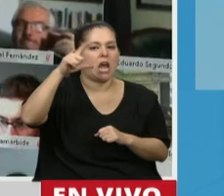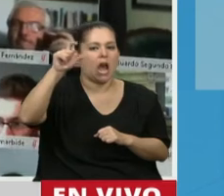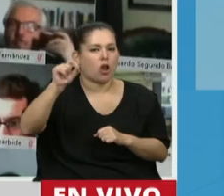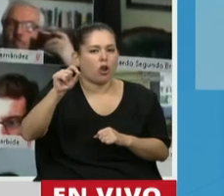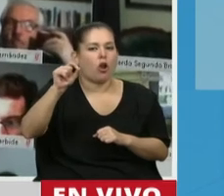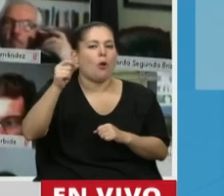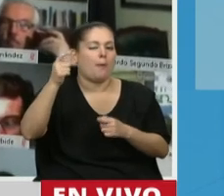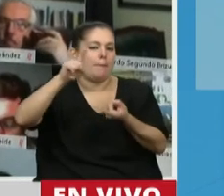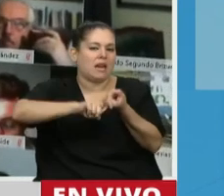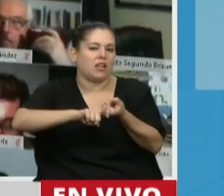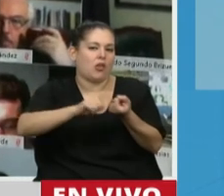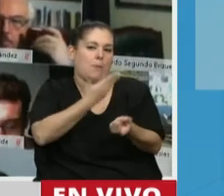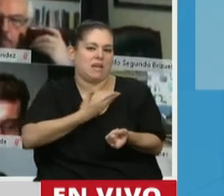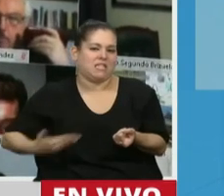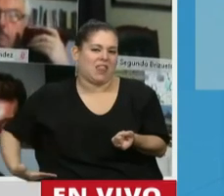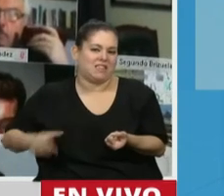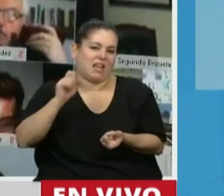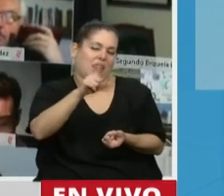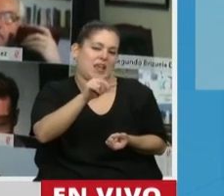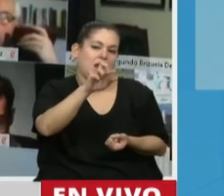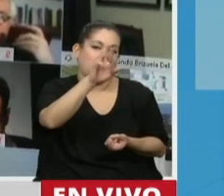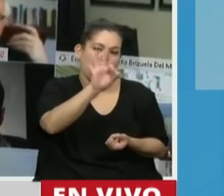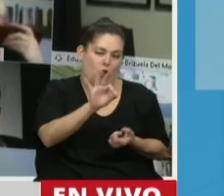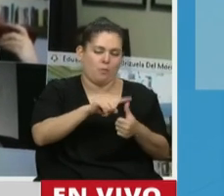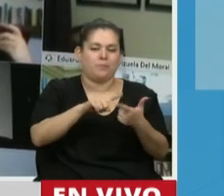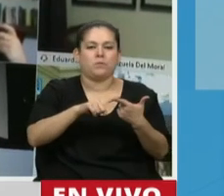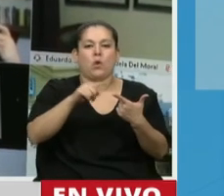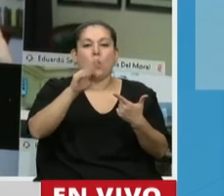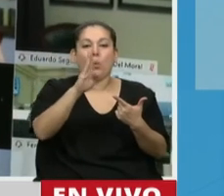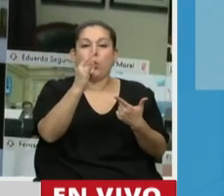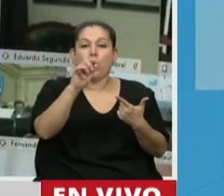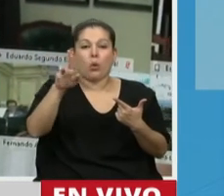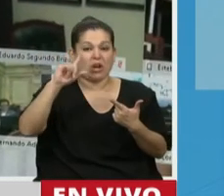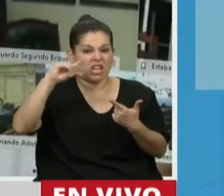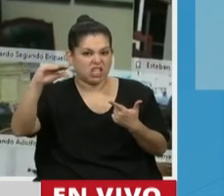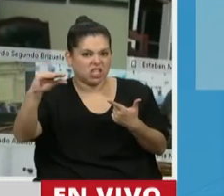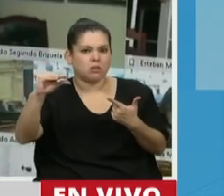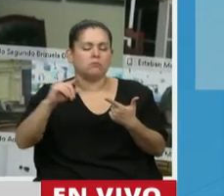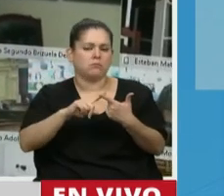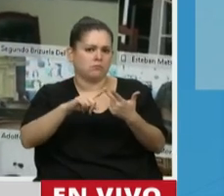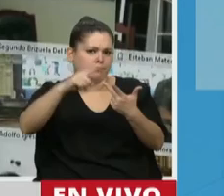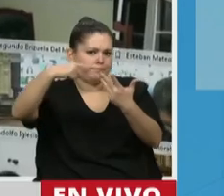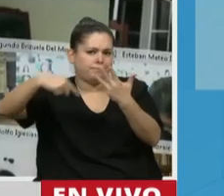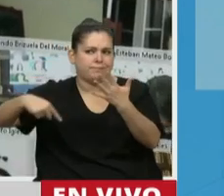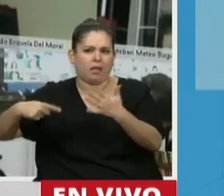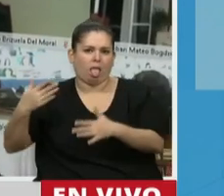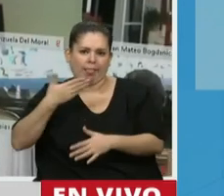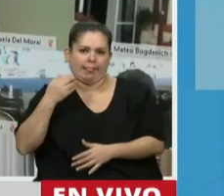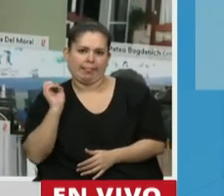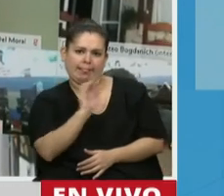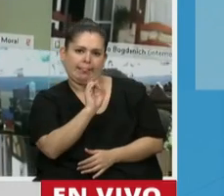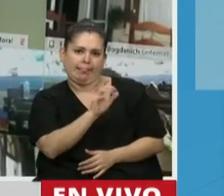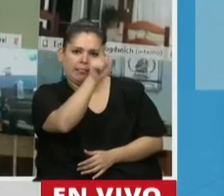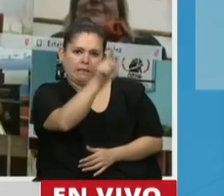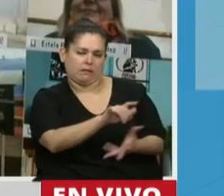marido de la Presidenta del PRO, Patricia Burrit, quien a través del medio de la cadena Judía de Información Vis a Vis, han desprestigiado la